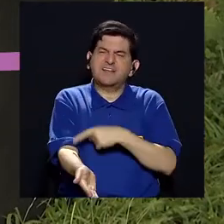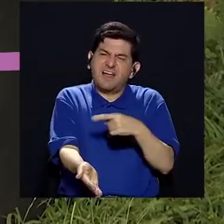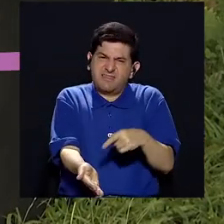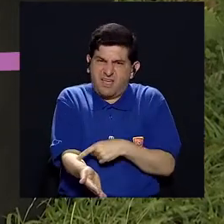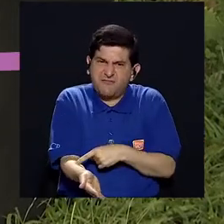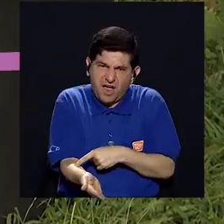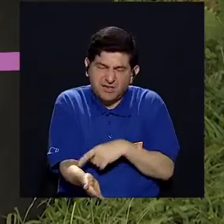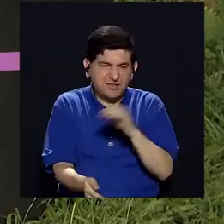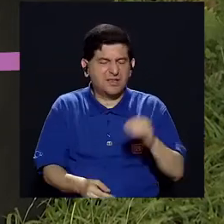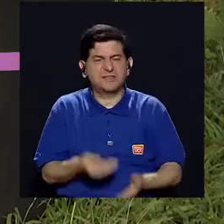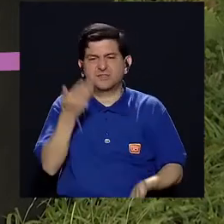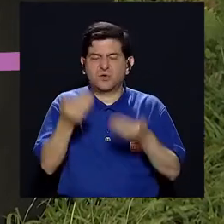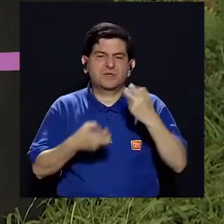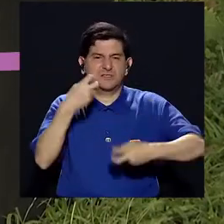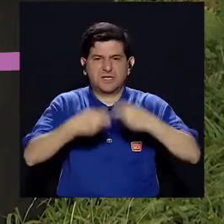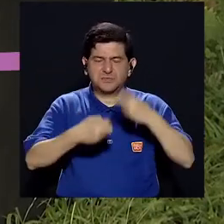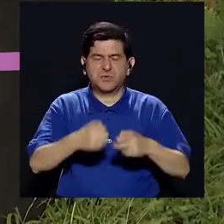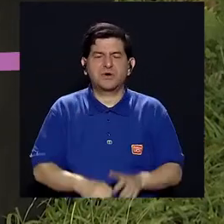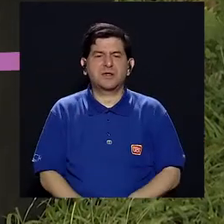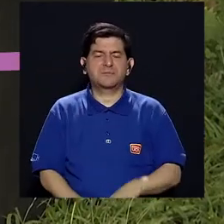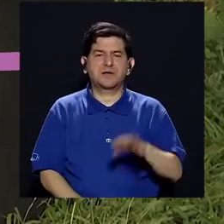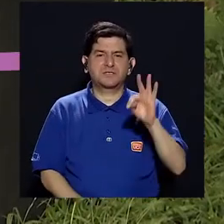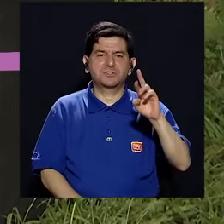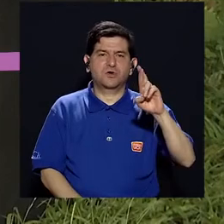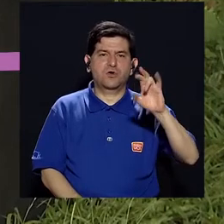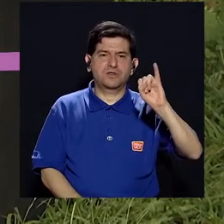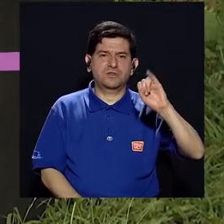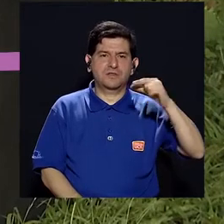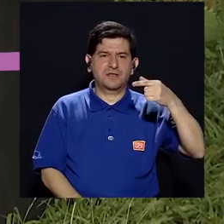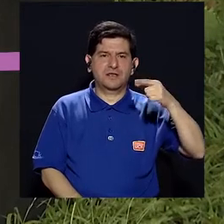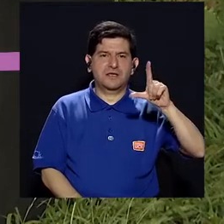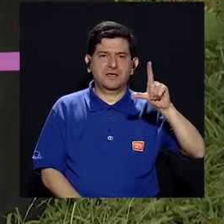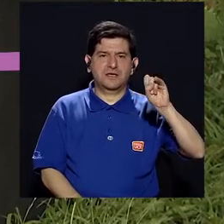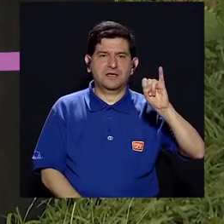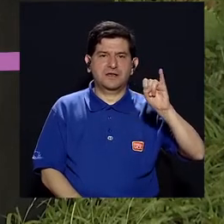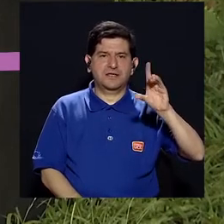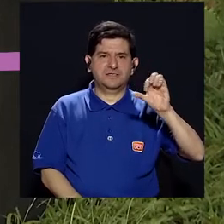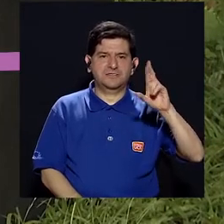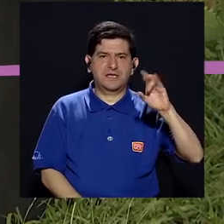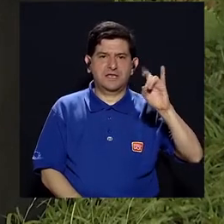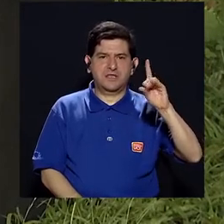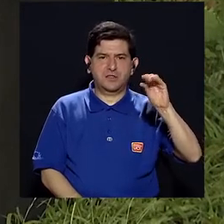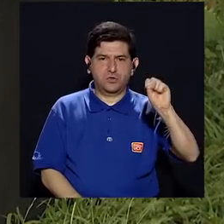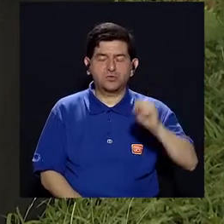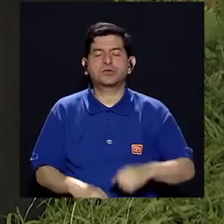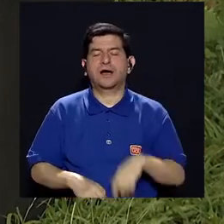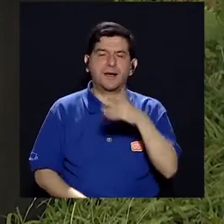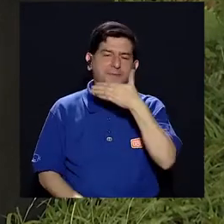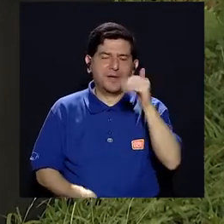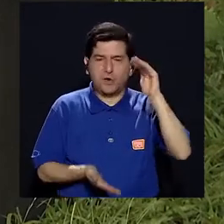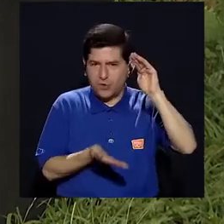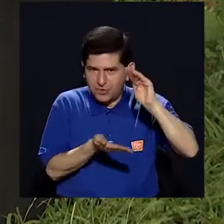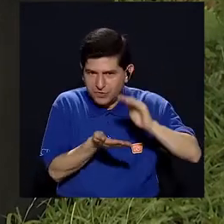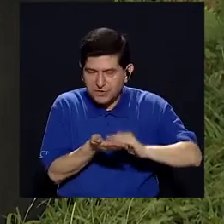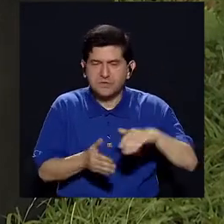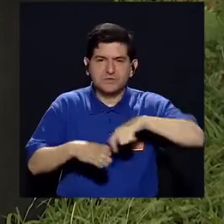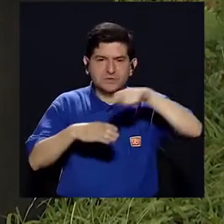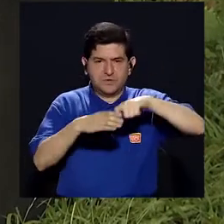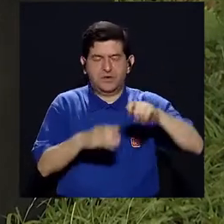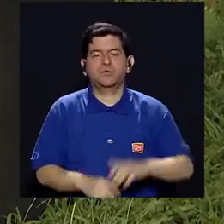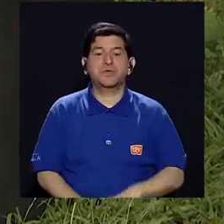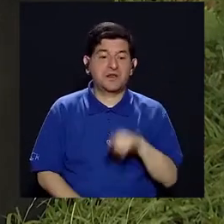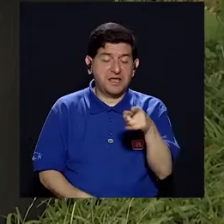Si ya somos diabéticos o tenemos triglicéridos altos, pues hay que disminuir el consumo de azúcar. Entonces, si yo me como esta galletita, pues solo me estoy